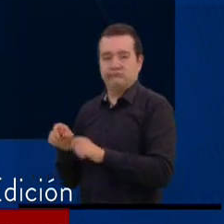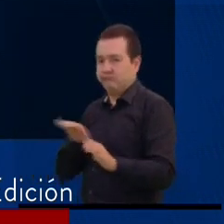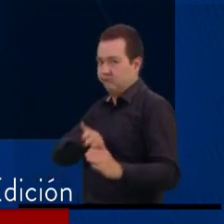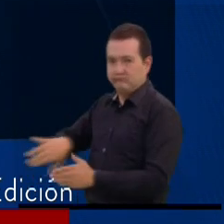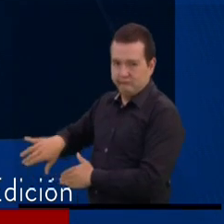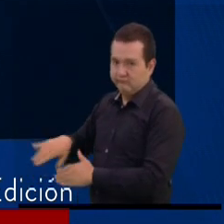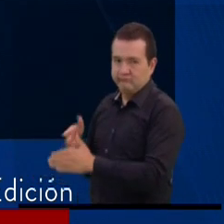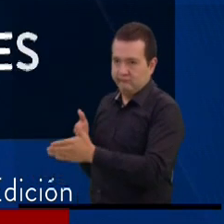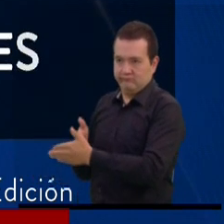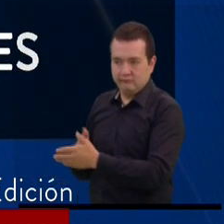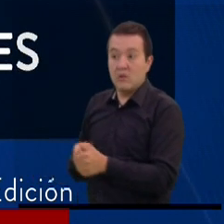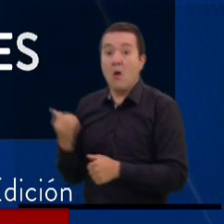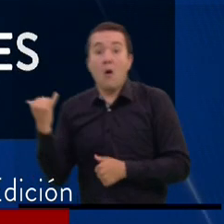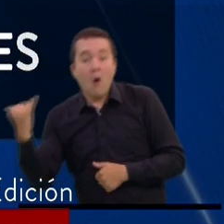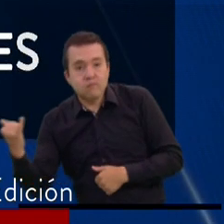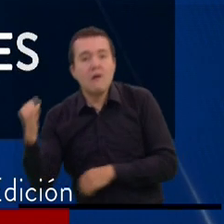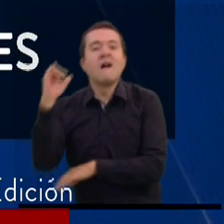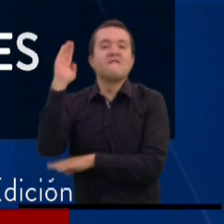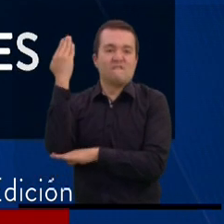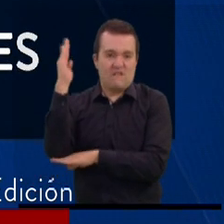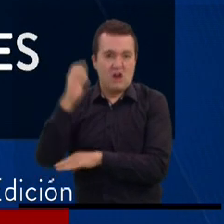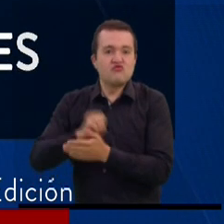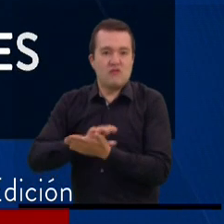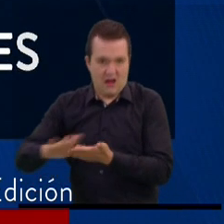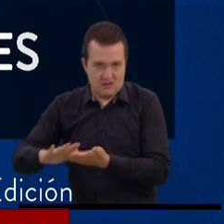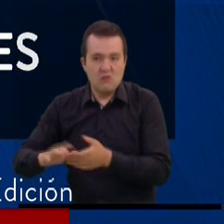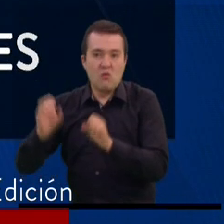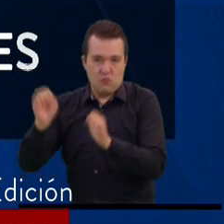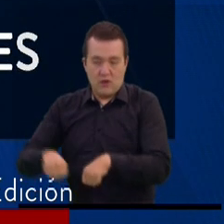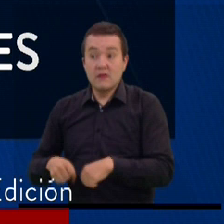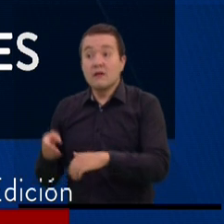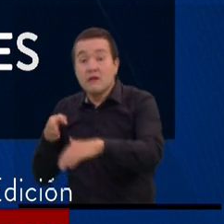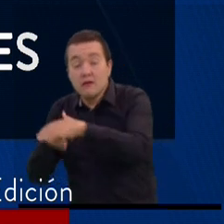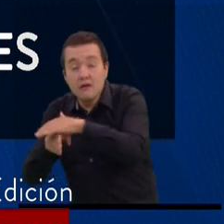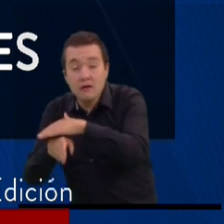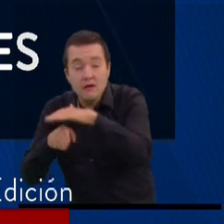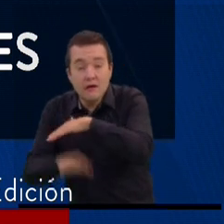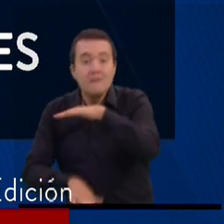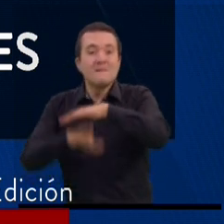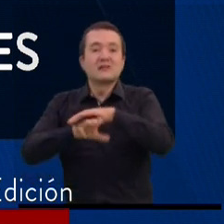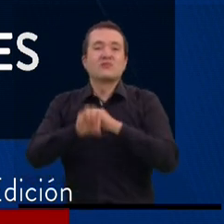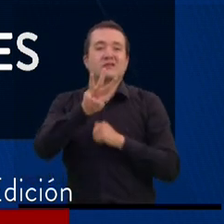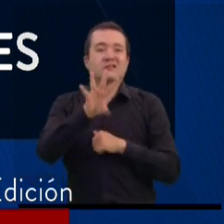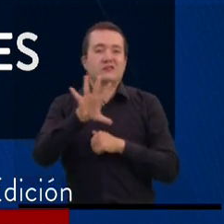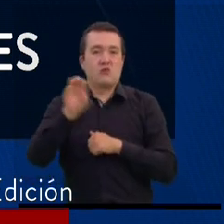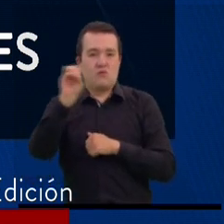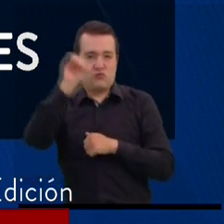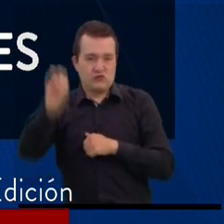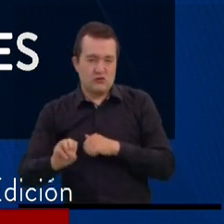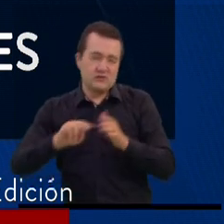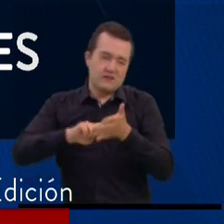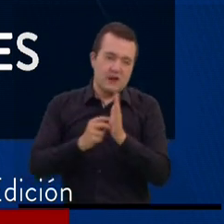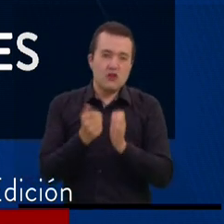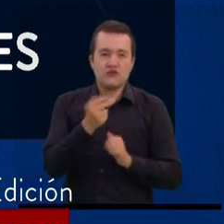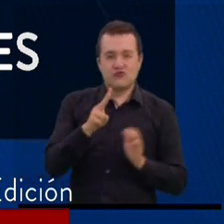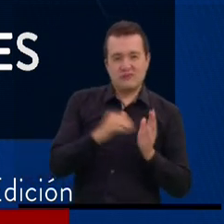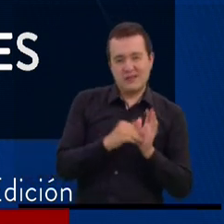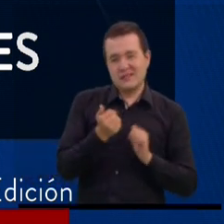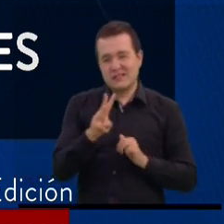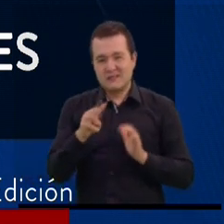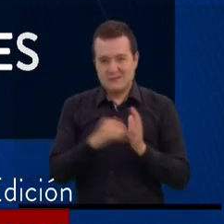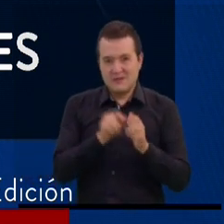El aforo se reduce al 35%, es decir, solo podrá ingresar un máximo de entre 12.000 y 13.000 personas a la vez.